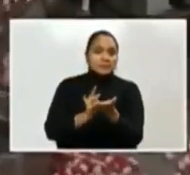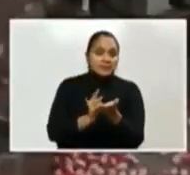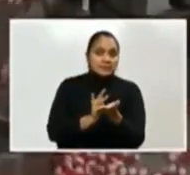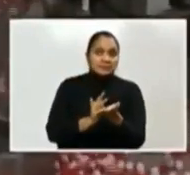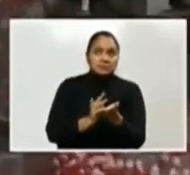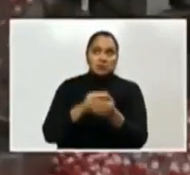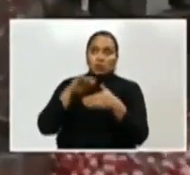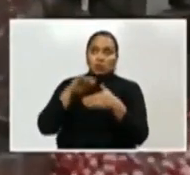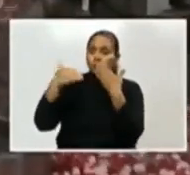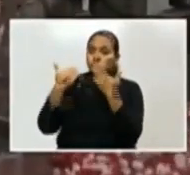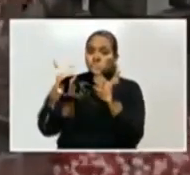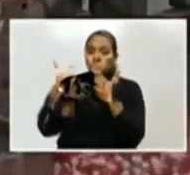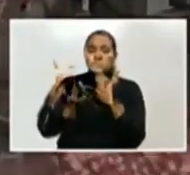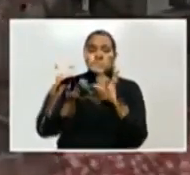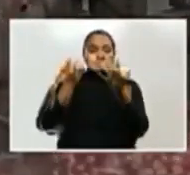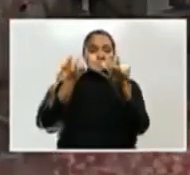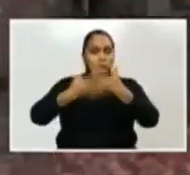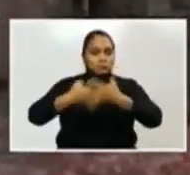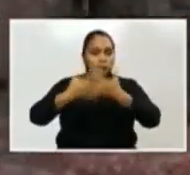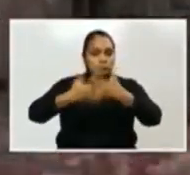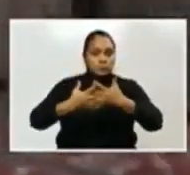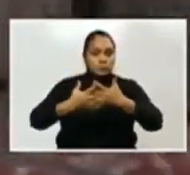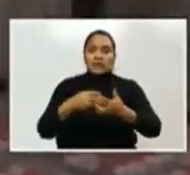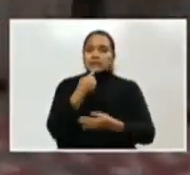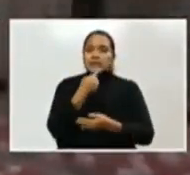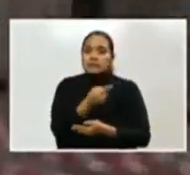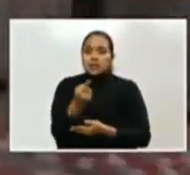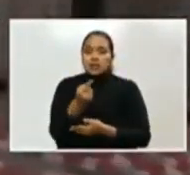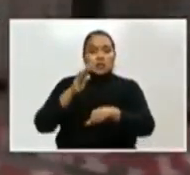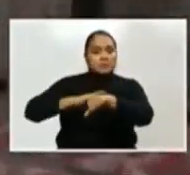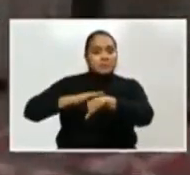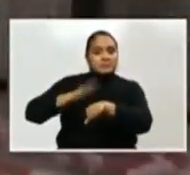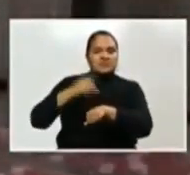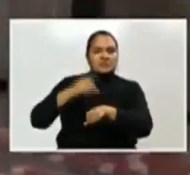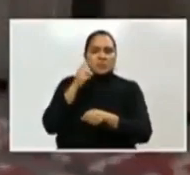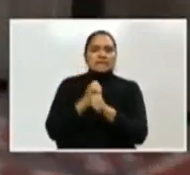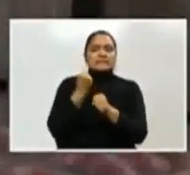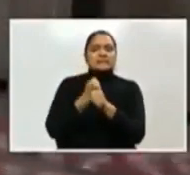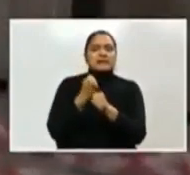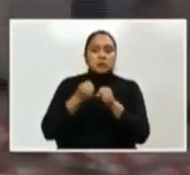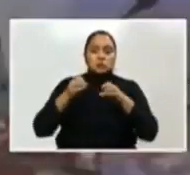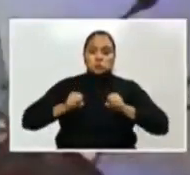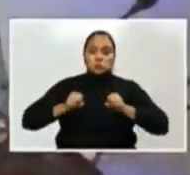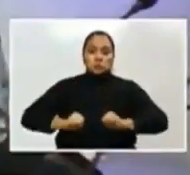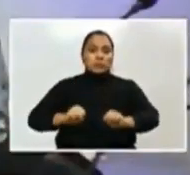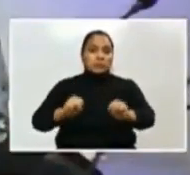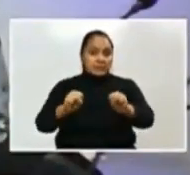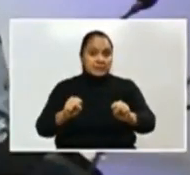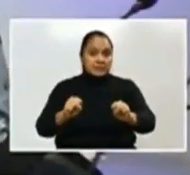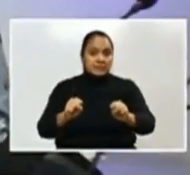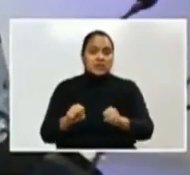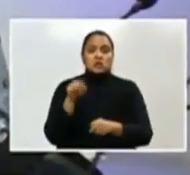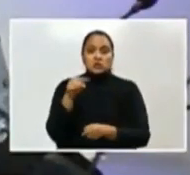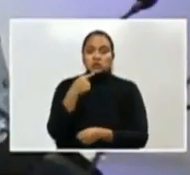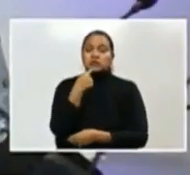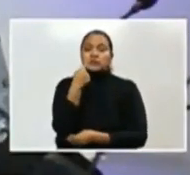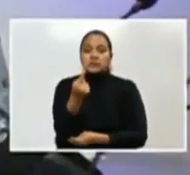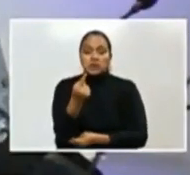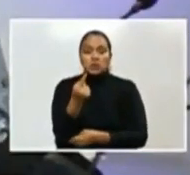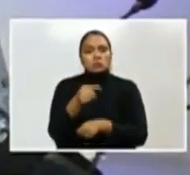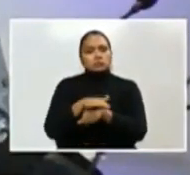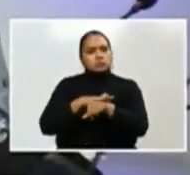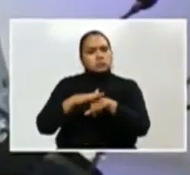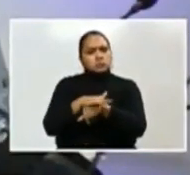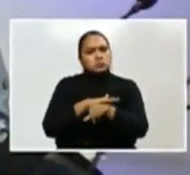y de las industrias estratégicas que se les ha dado permiso para operar. Les pido su comprensión,